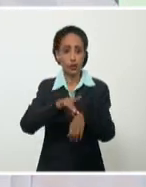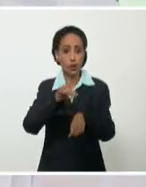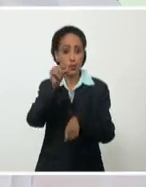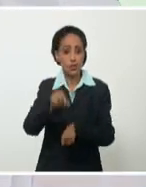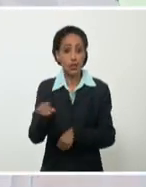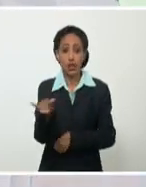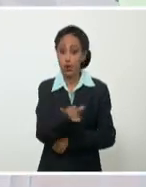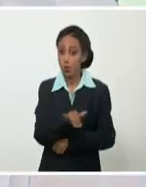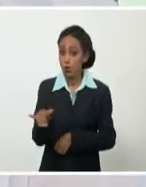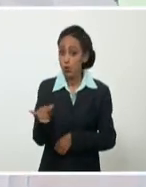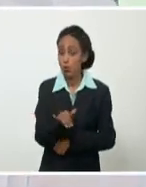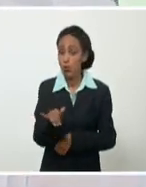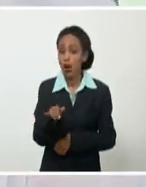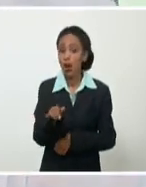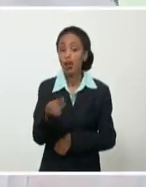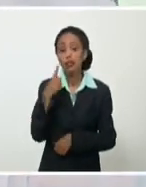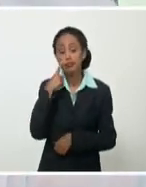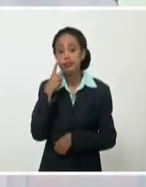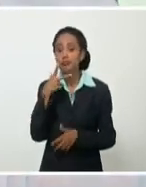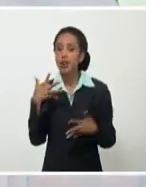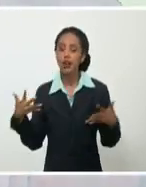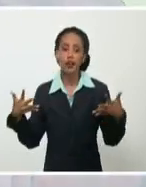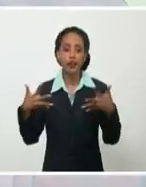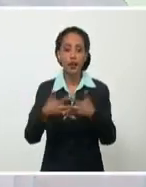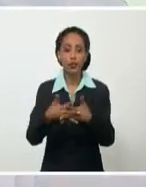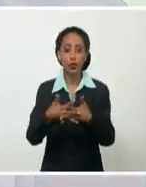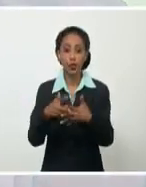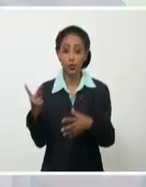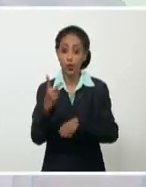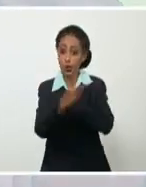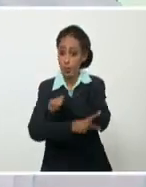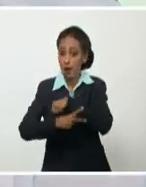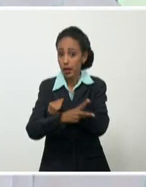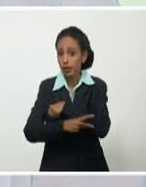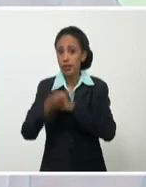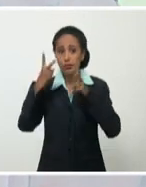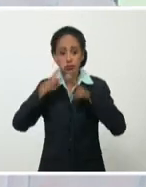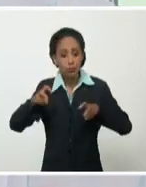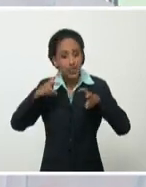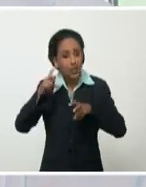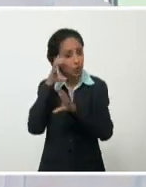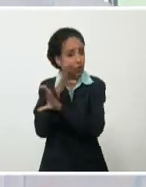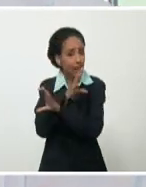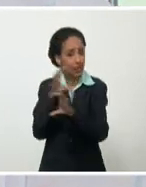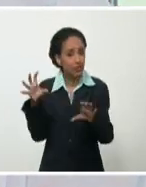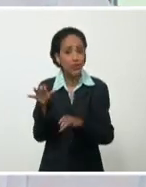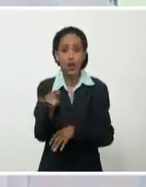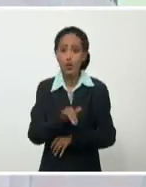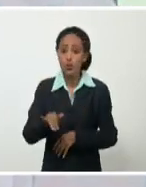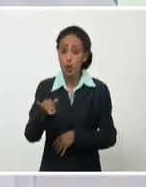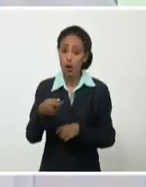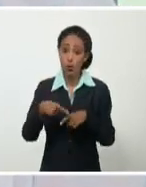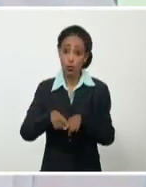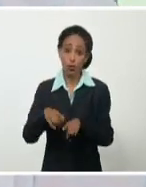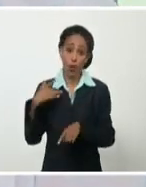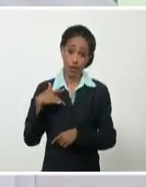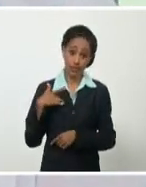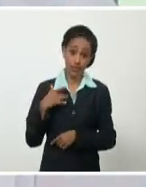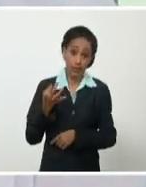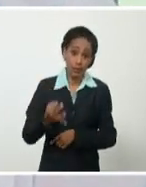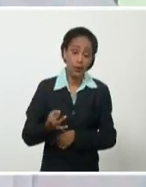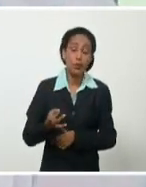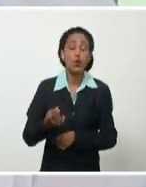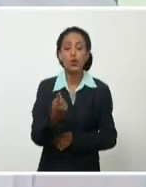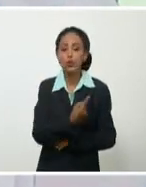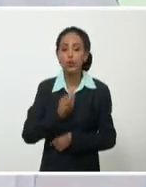También hemos refrescado un poco las relaciones históricas que tenemos en el campo de la investigación científica con Argentina y estamos pensando